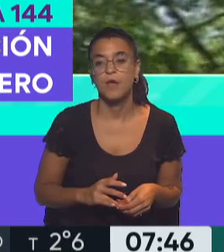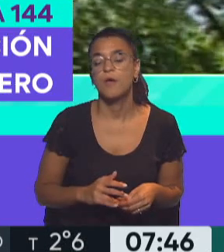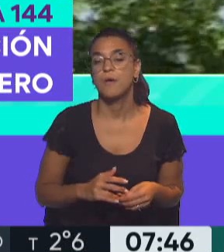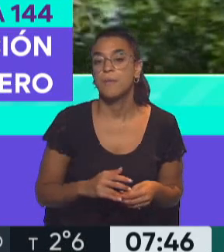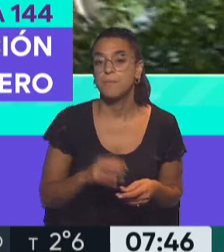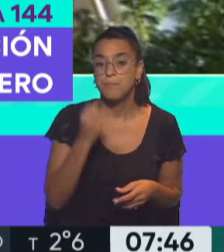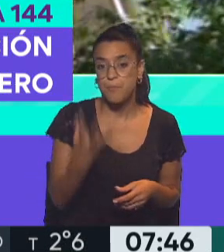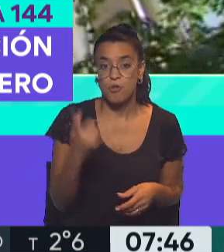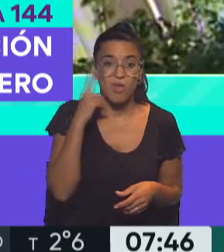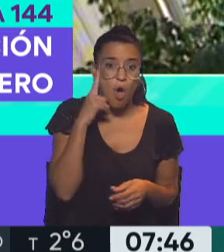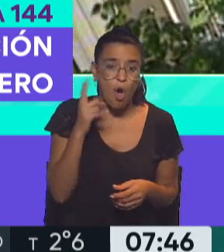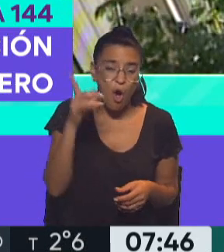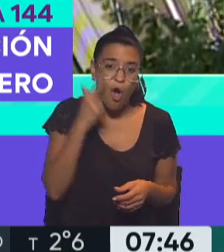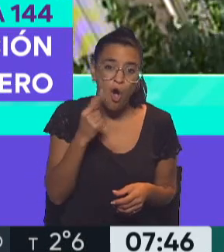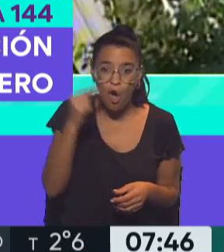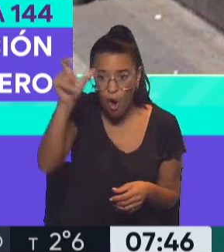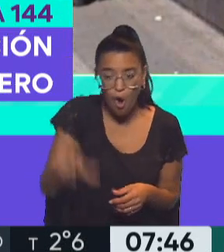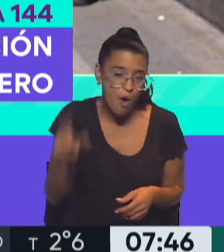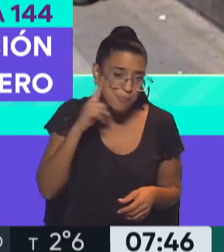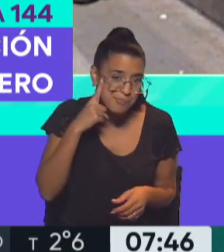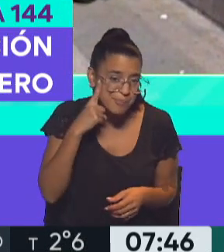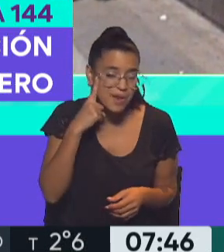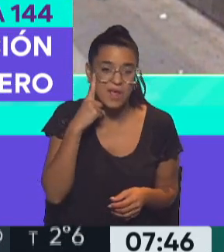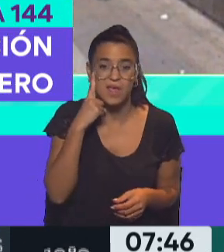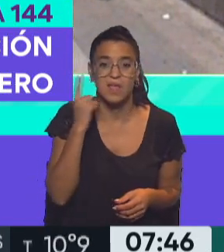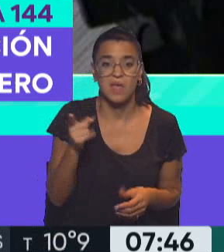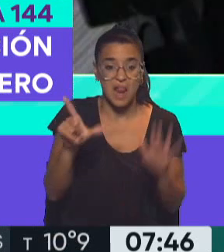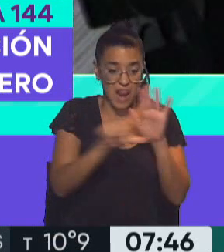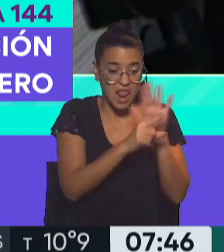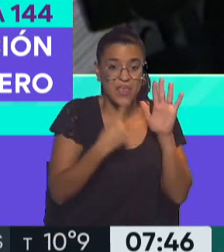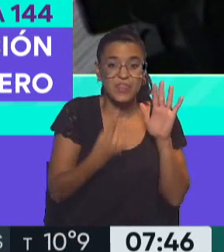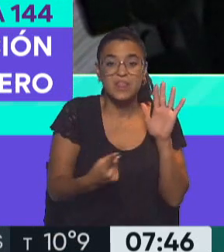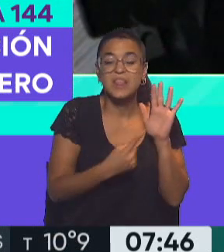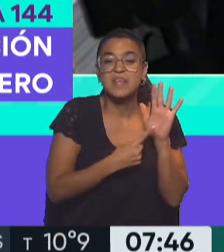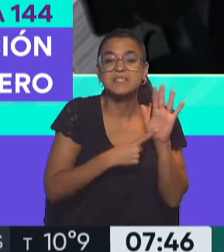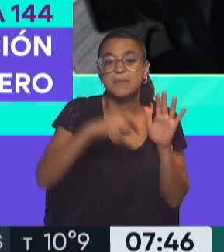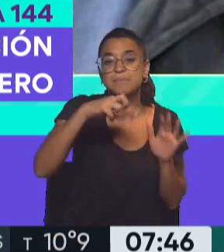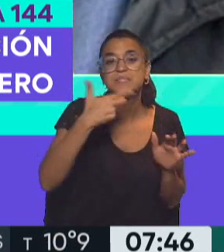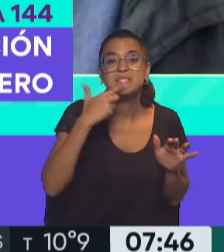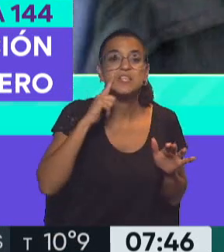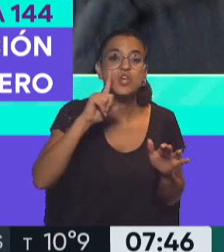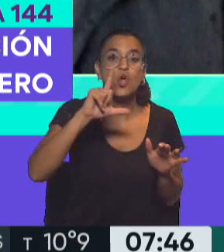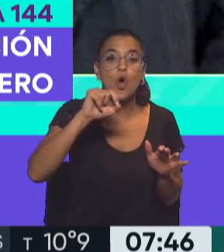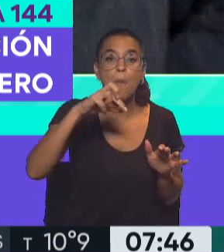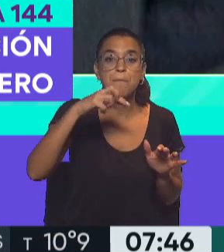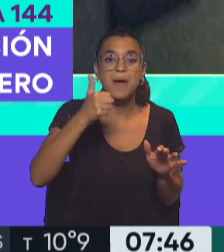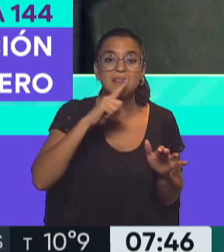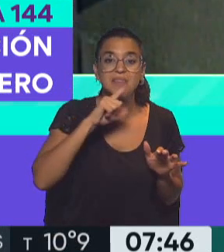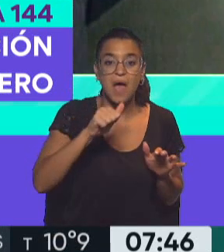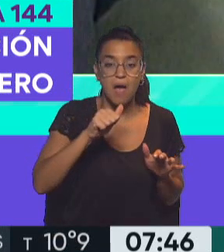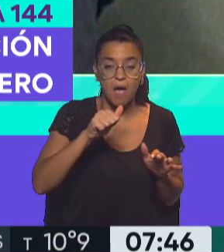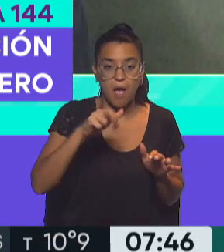psicópata, que es lo que la ley estableció también, que es un psicópata sádico y perverso,